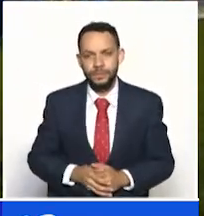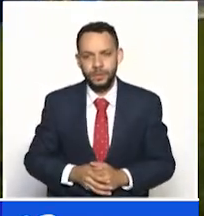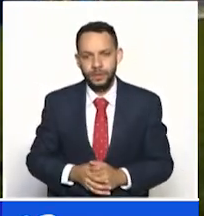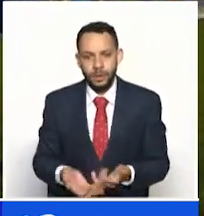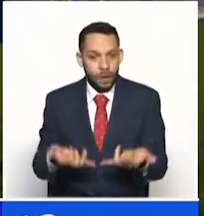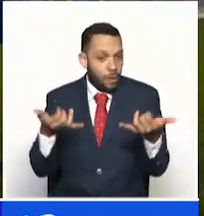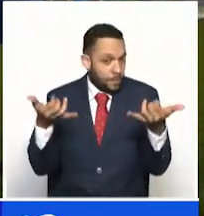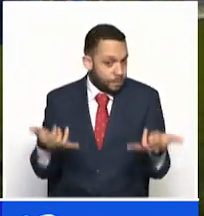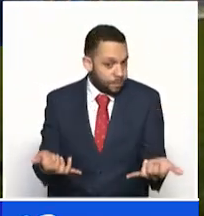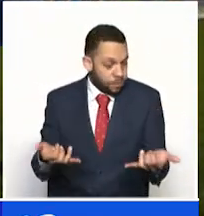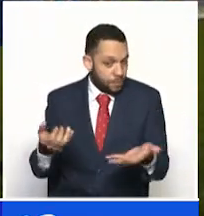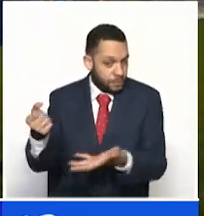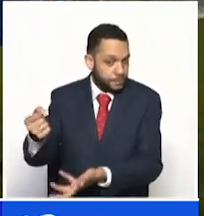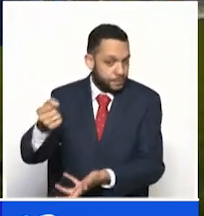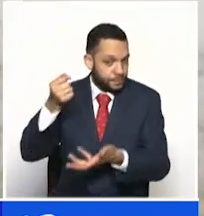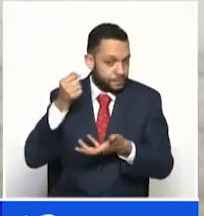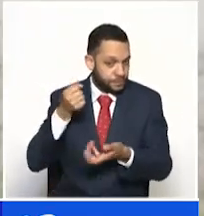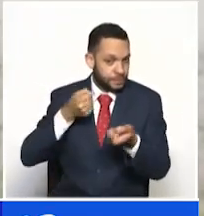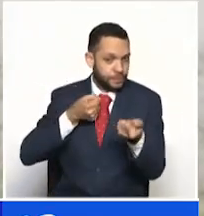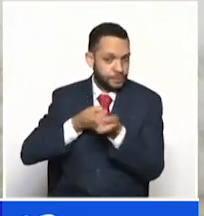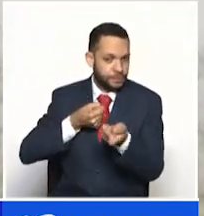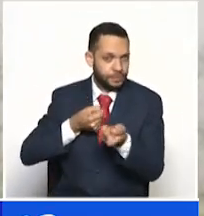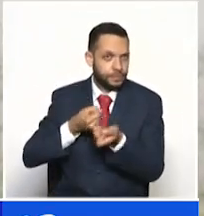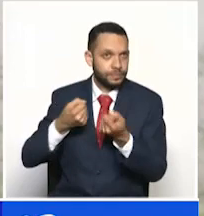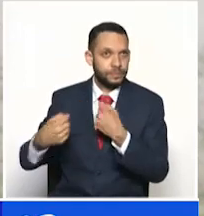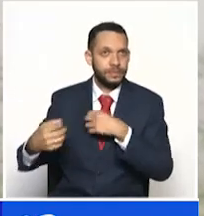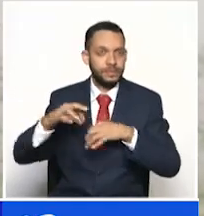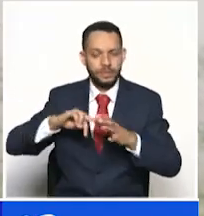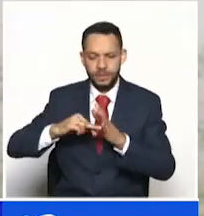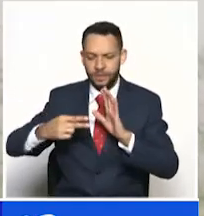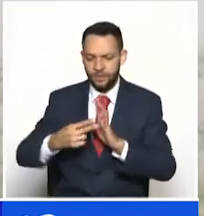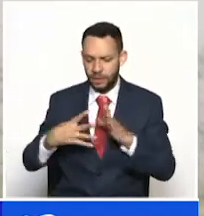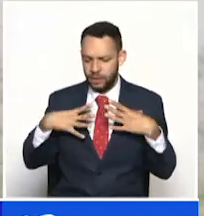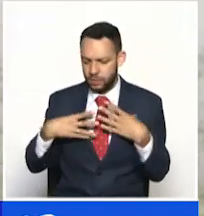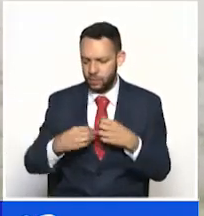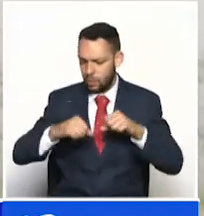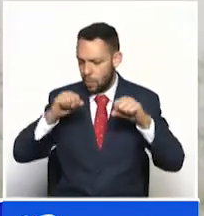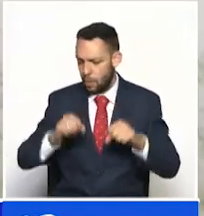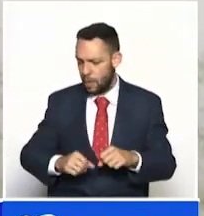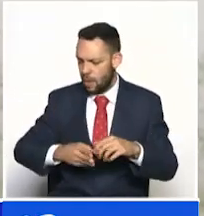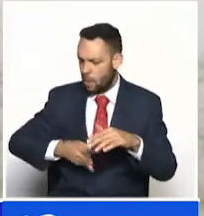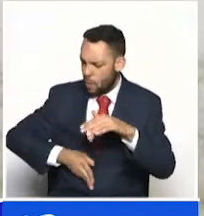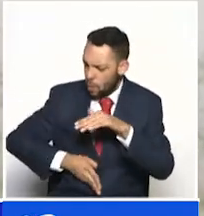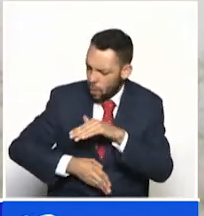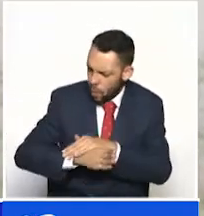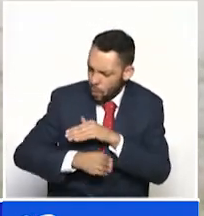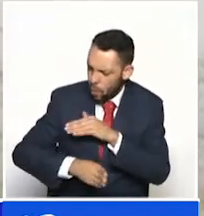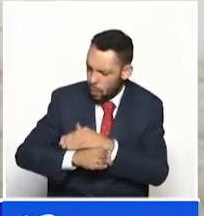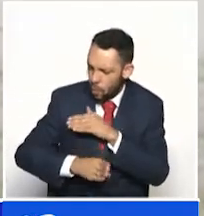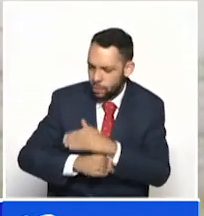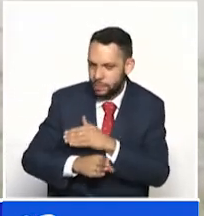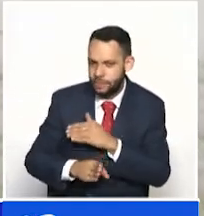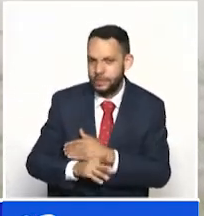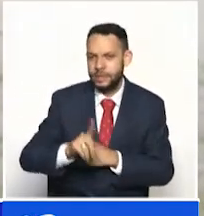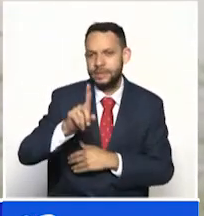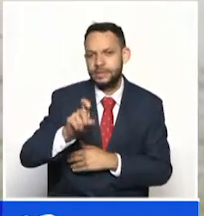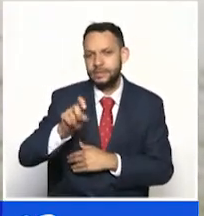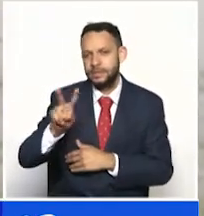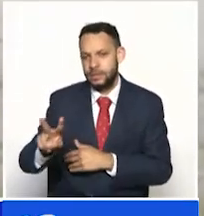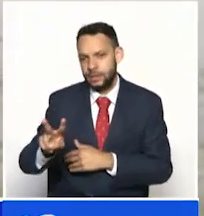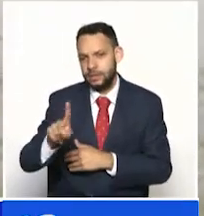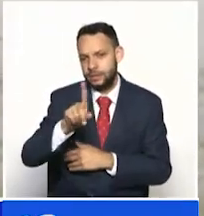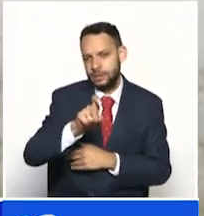aporte que nos hacen al club nos permiten salir adelante y poder participar con 62 deportistas